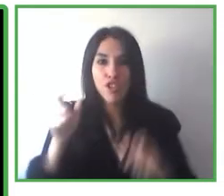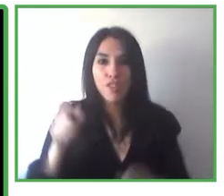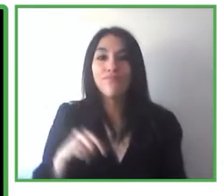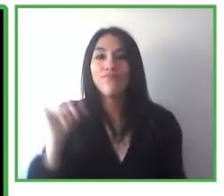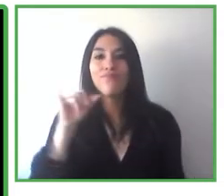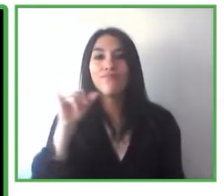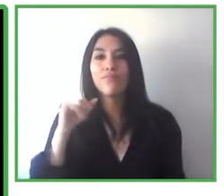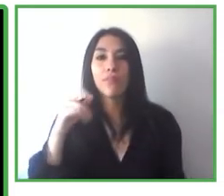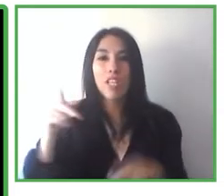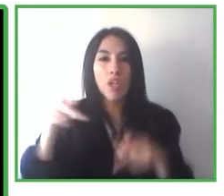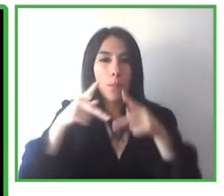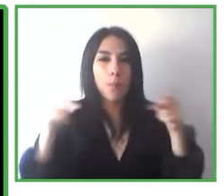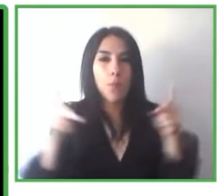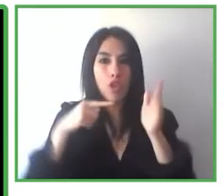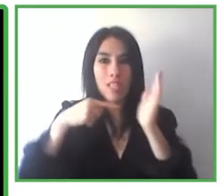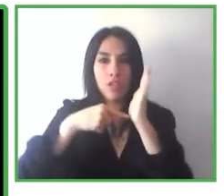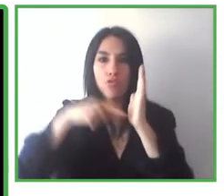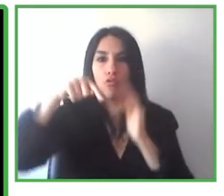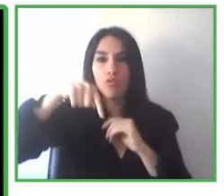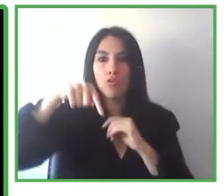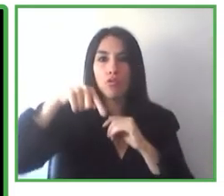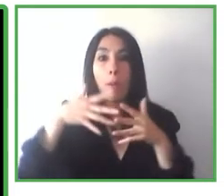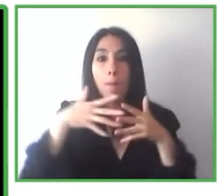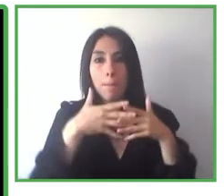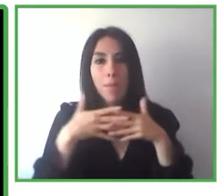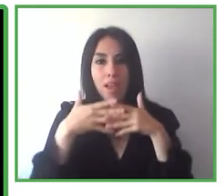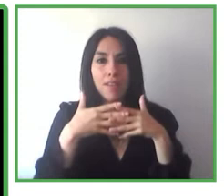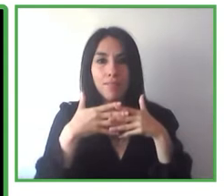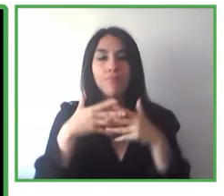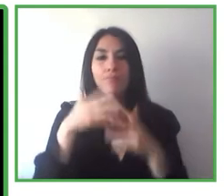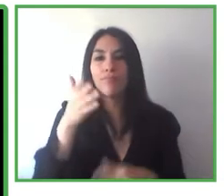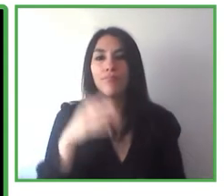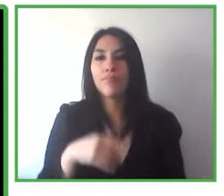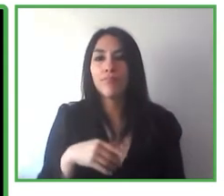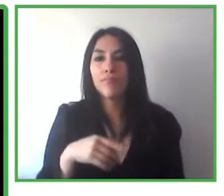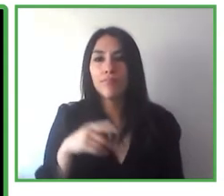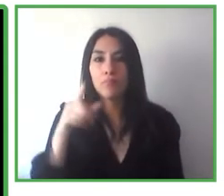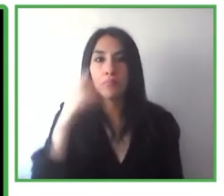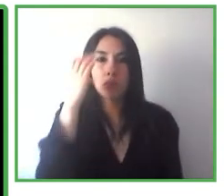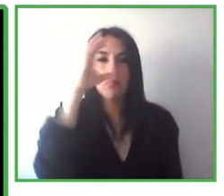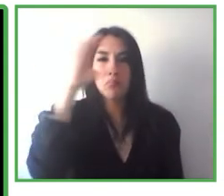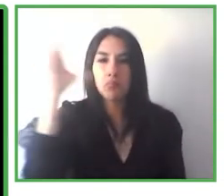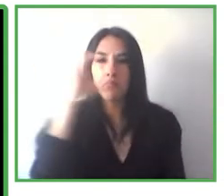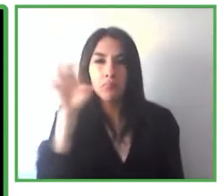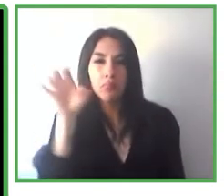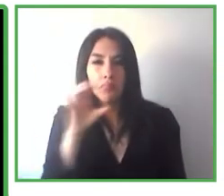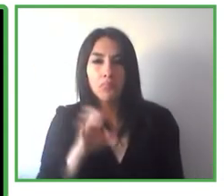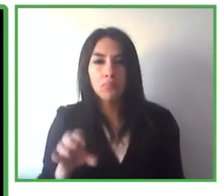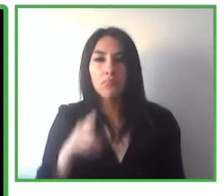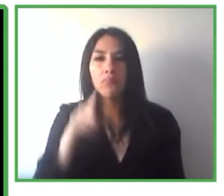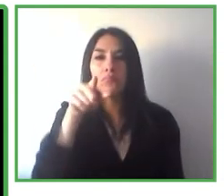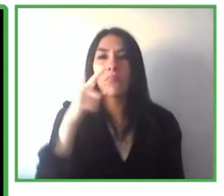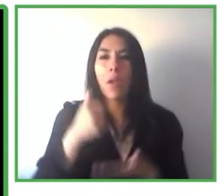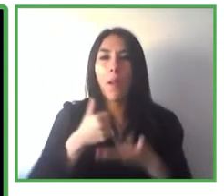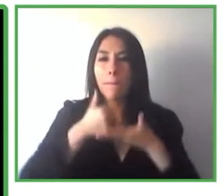tecnología estas pegatinas de colores que ayudan a personas con discapacidad visual a los mueves alrededor y Navilens ya está en el transporte público de Nueva